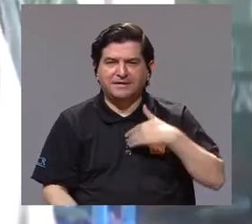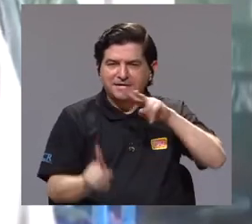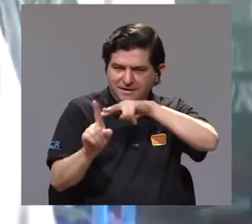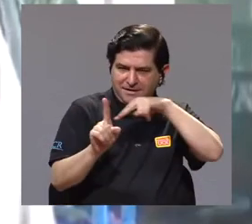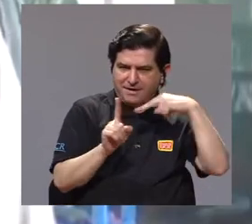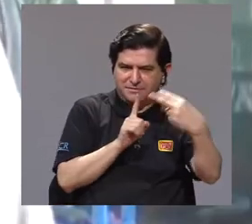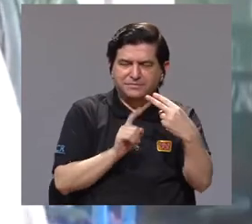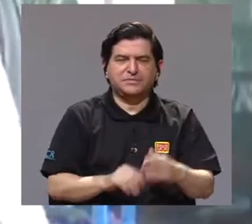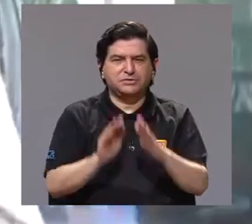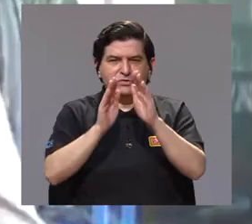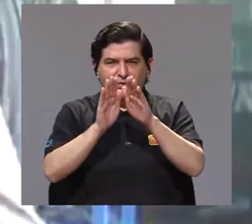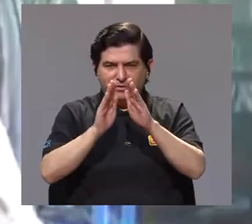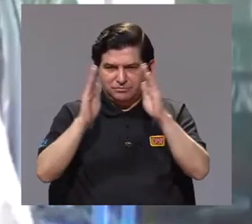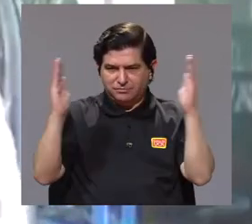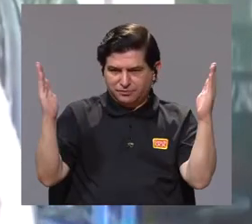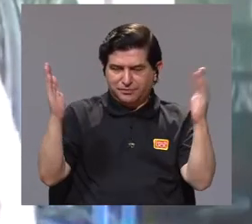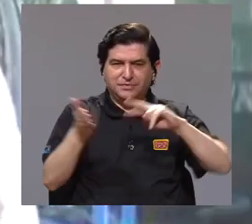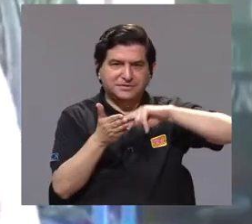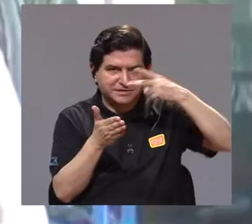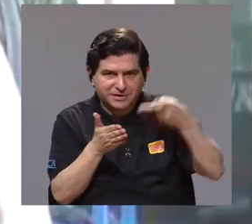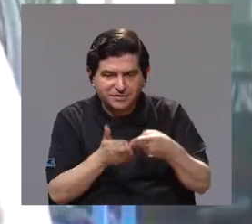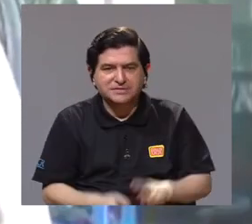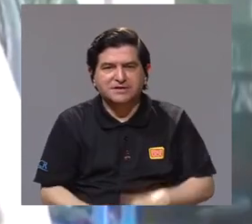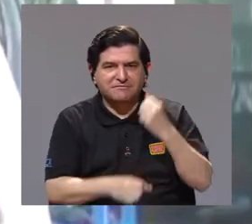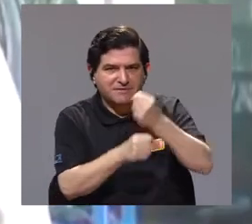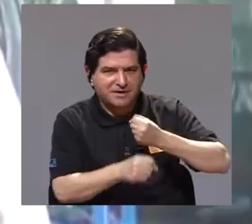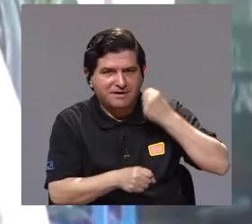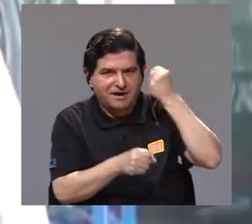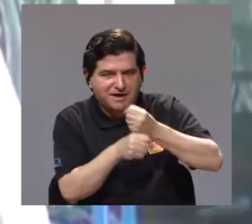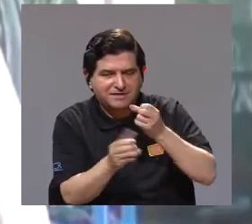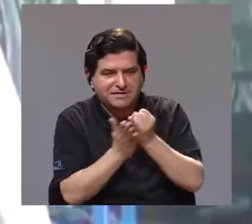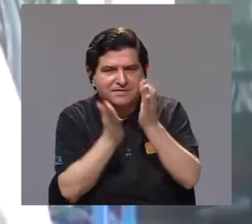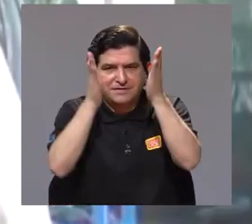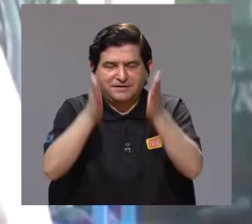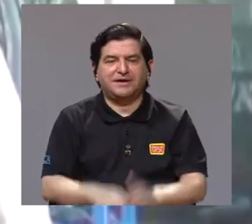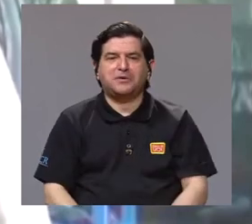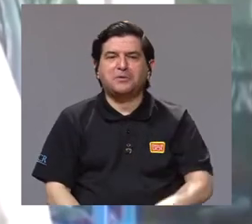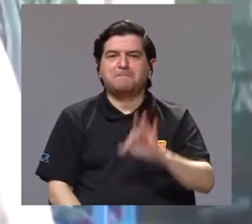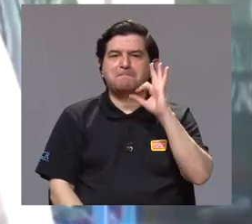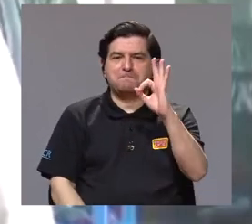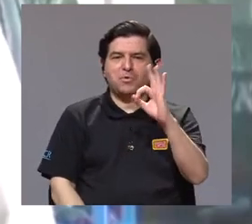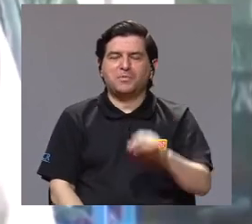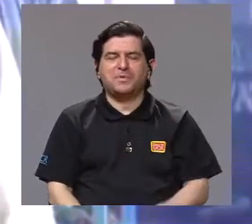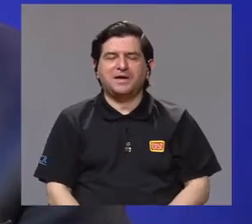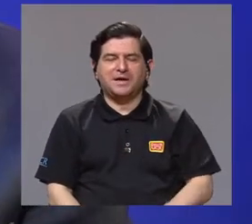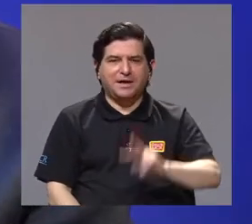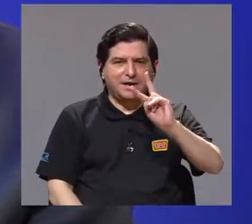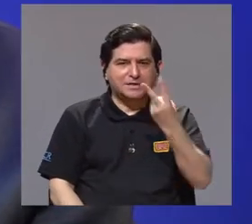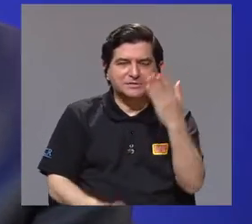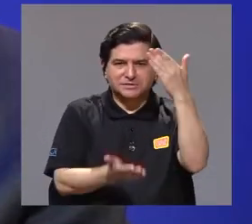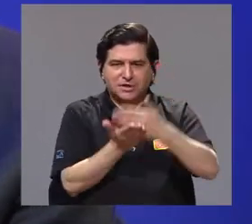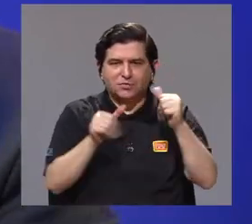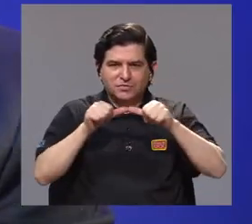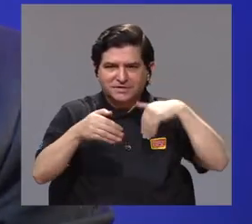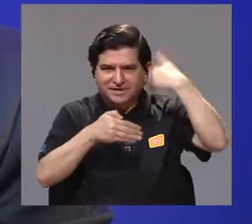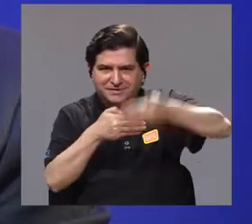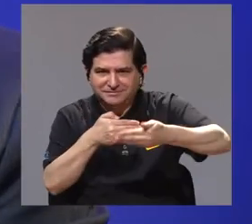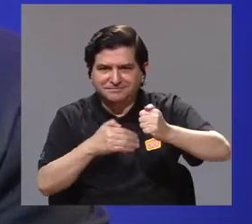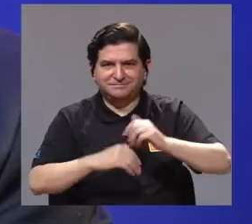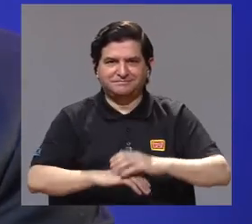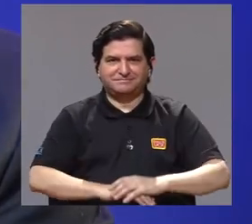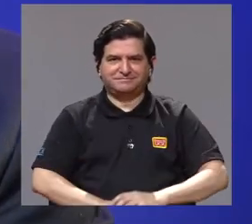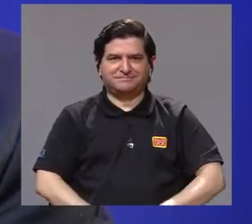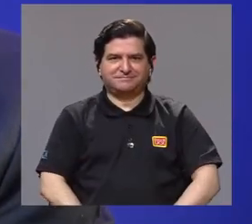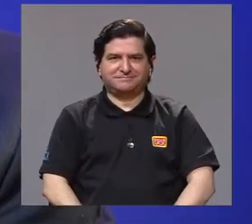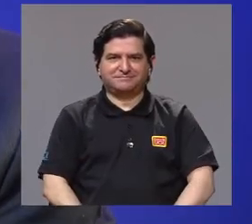Y formar estudiantes con una visión más amplia de lo que es el hacer de un investigador. Muy bien. Hacemos una segunda pausa. Ya